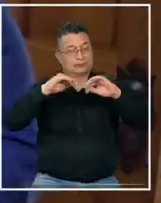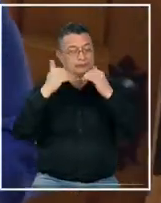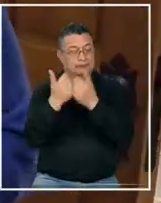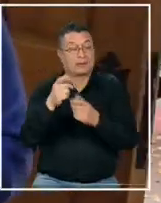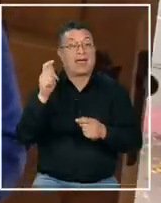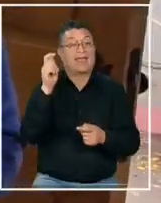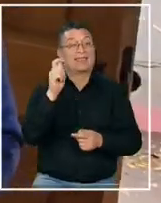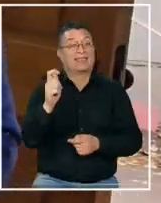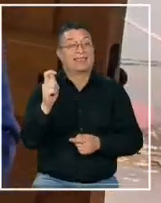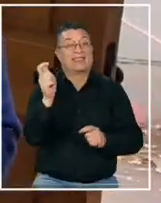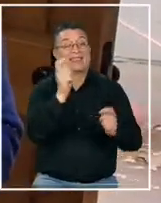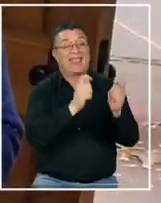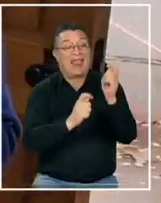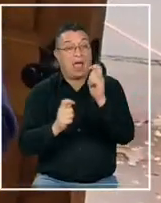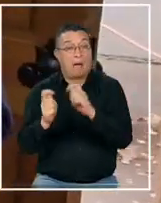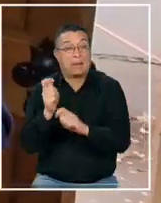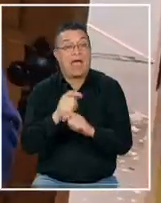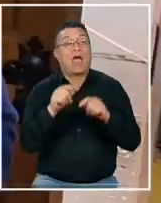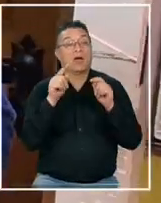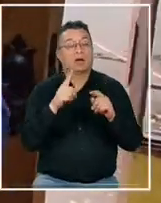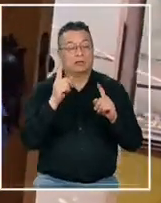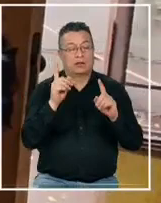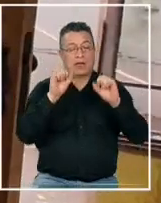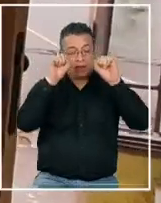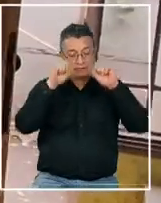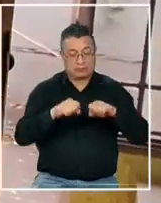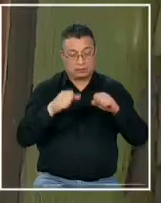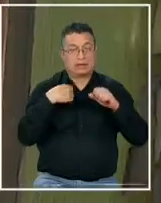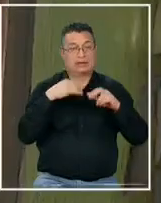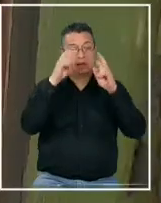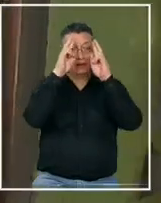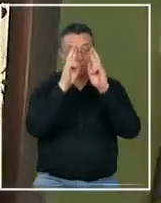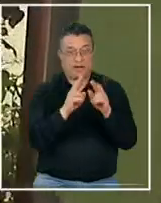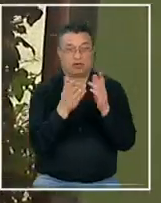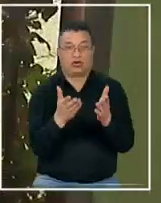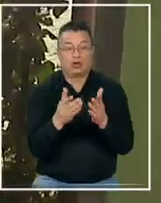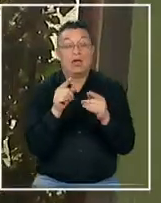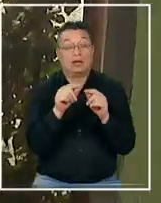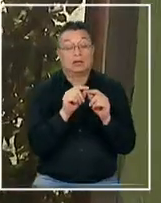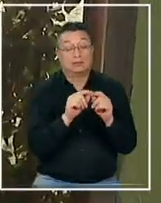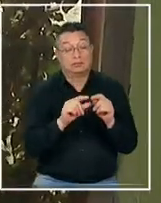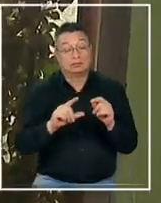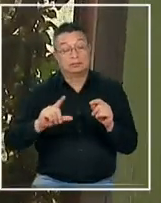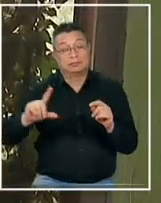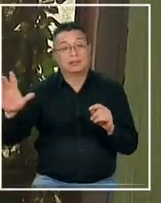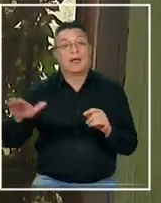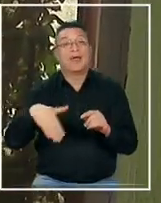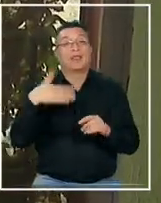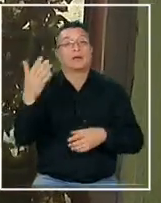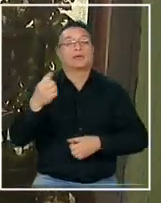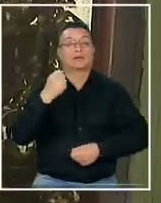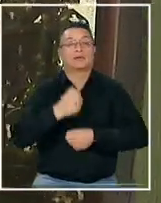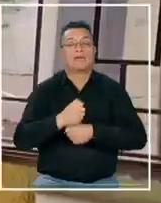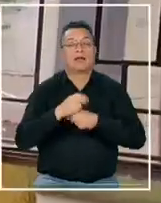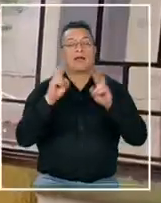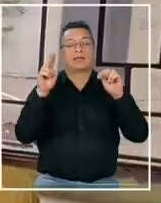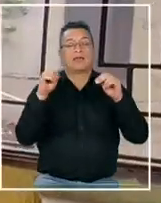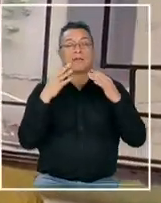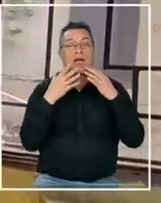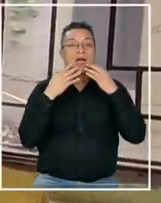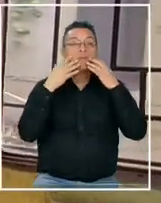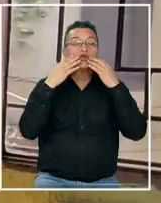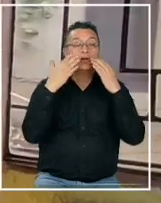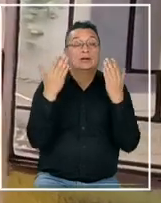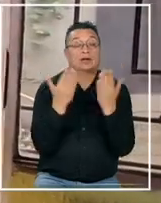terapia un proceso de aceptación y de respeto y en base a eso empezamos a trabajar después ya la parte emocional la parte